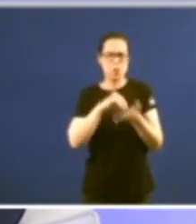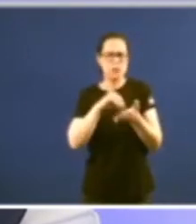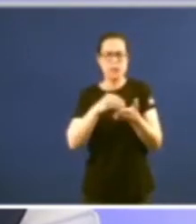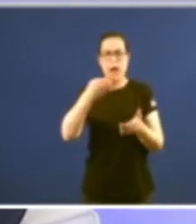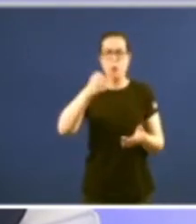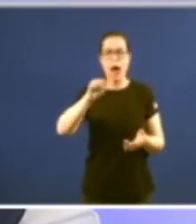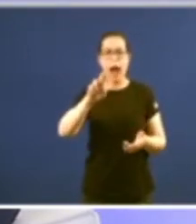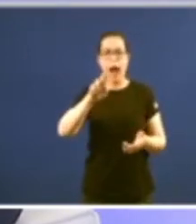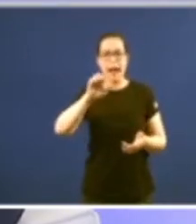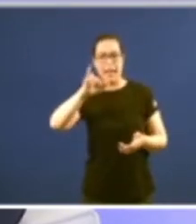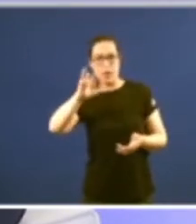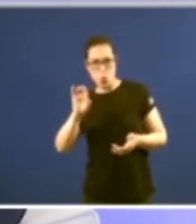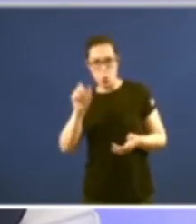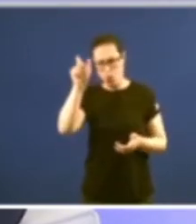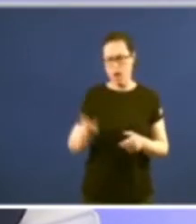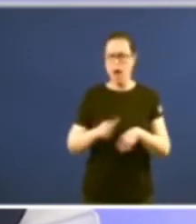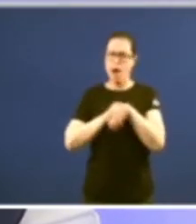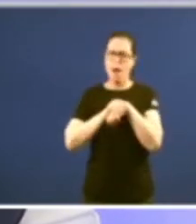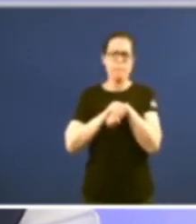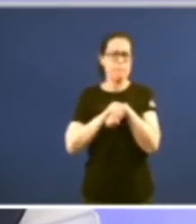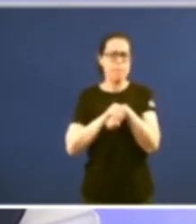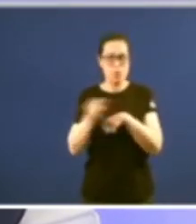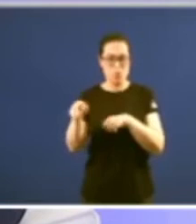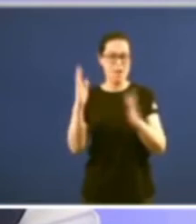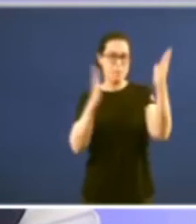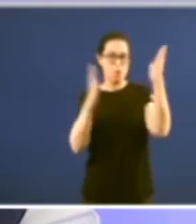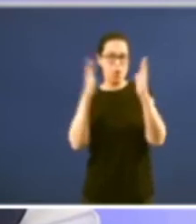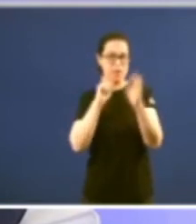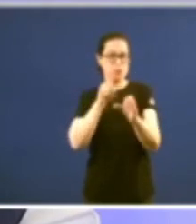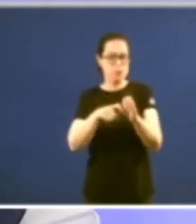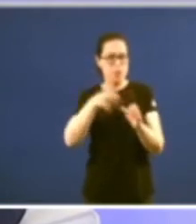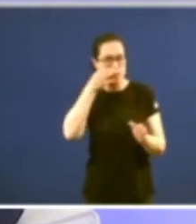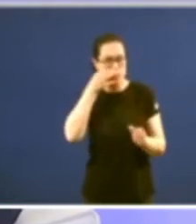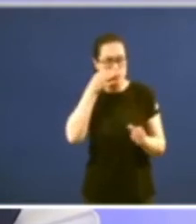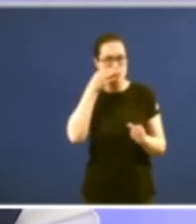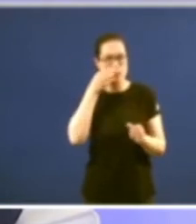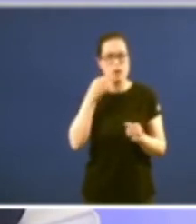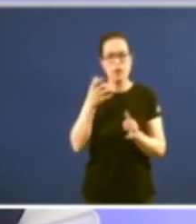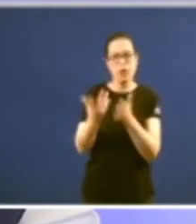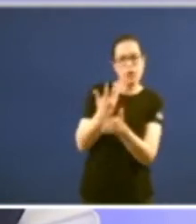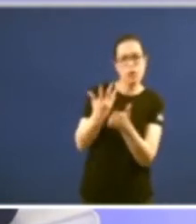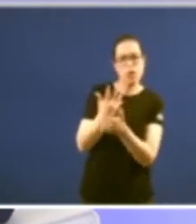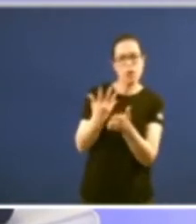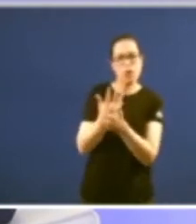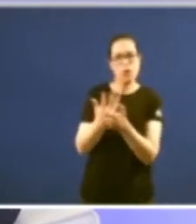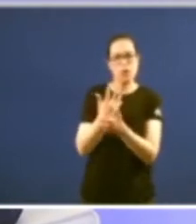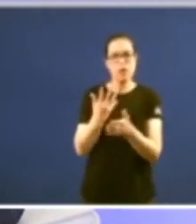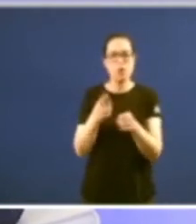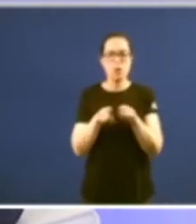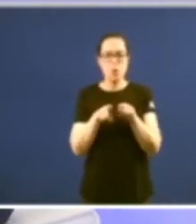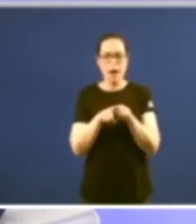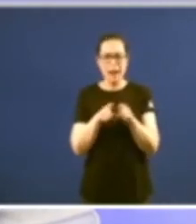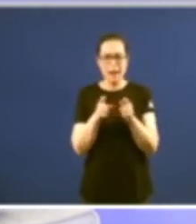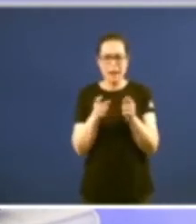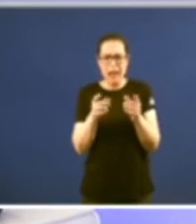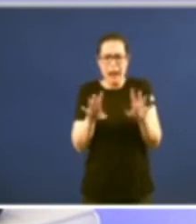amigo que foi un dos que viveu aquel proceso desde o principio como funcionaban as cousas non había prácticamente nada